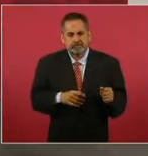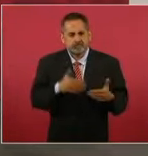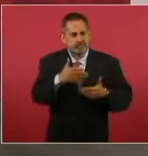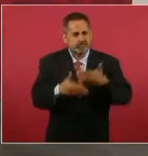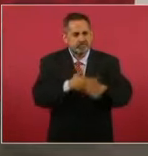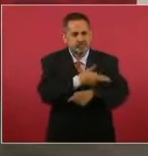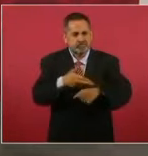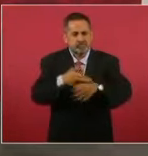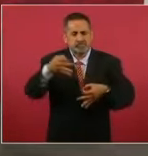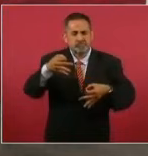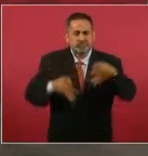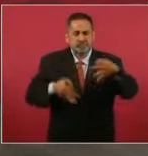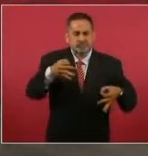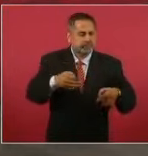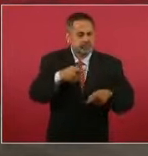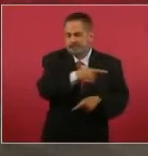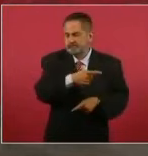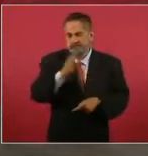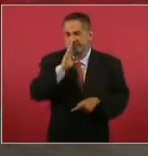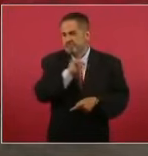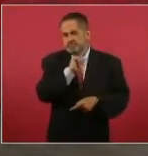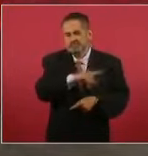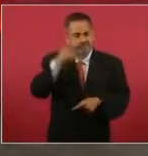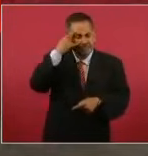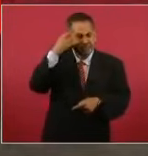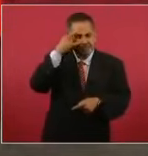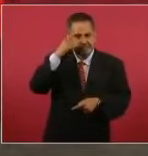procedimiento judicial en Campeche.